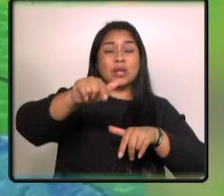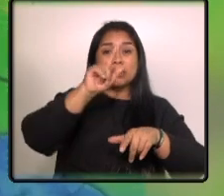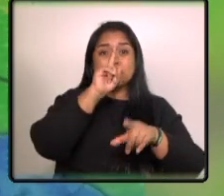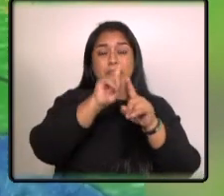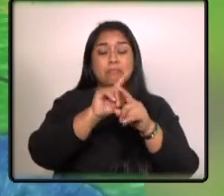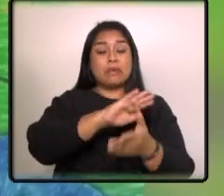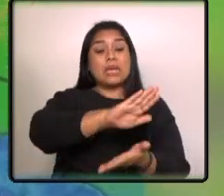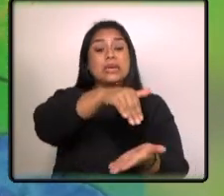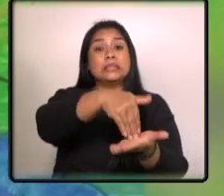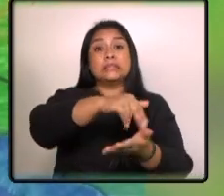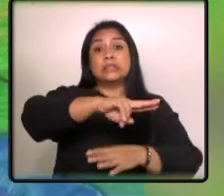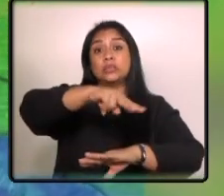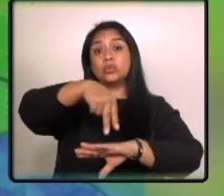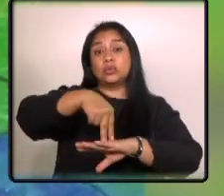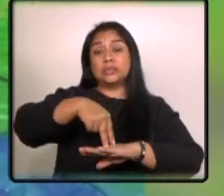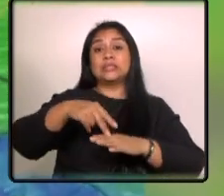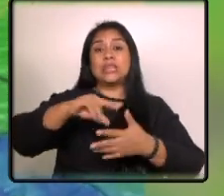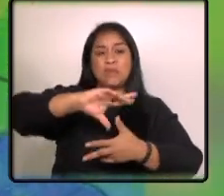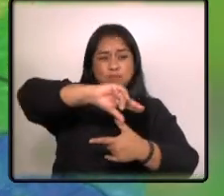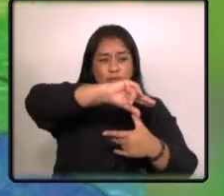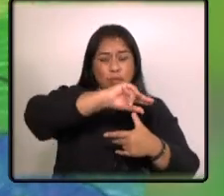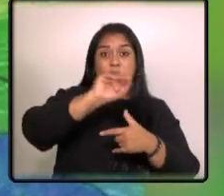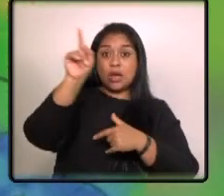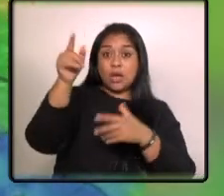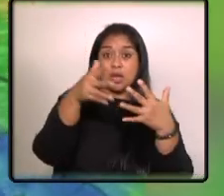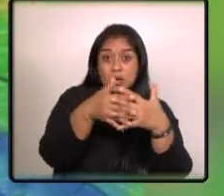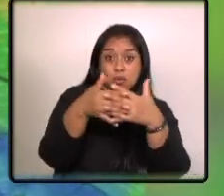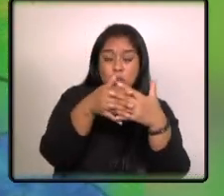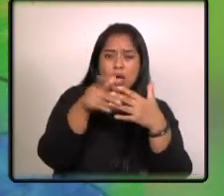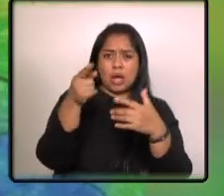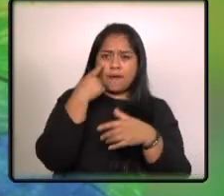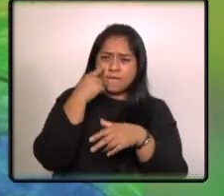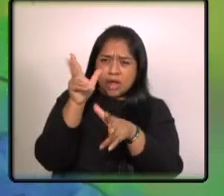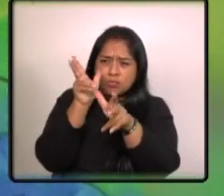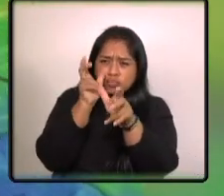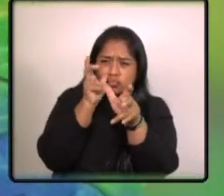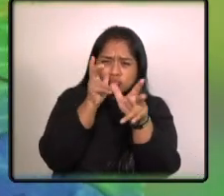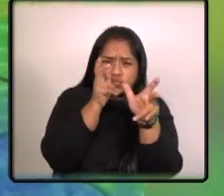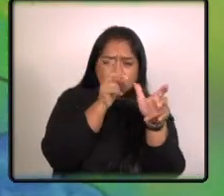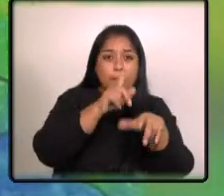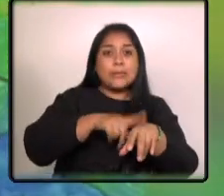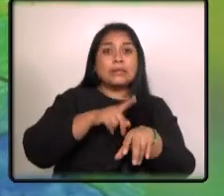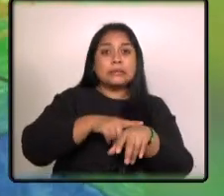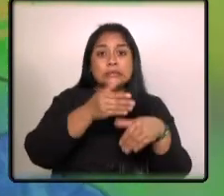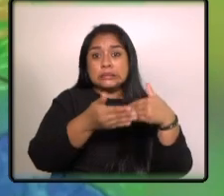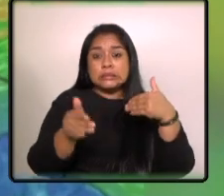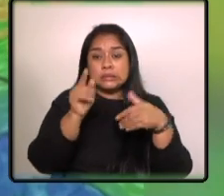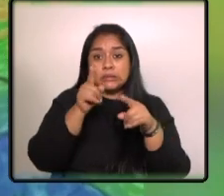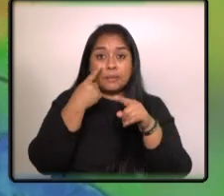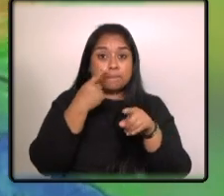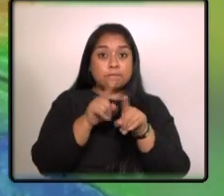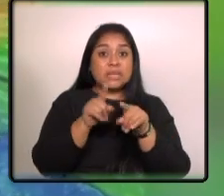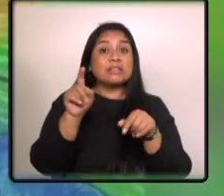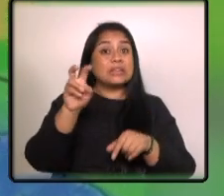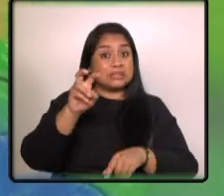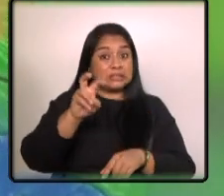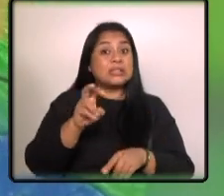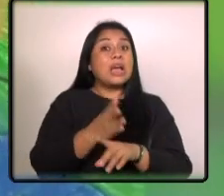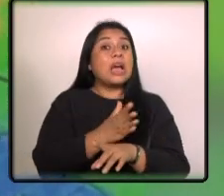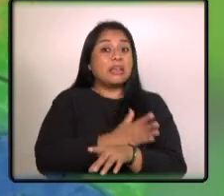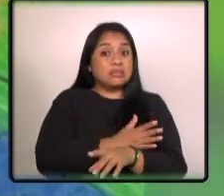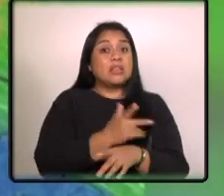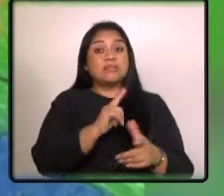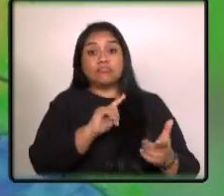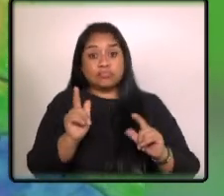centro nacional de huracanes de eeuu destaca la inusual intensidad de beril para esta época subrayando la necesidad de preparativos ante una